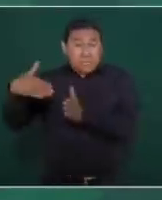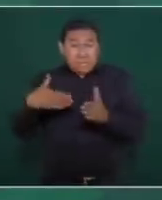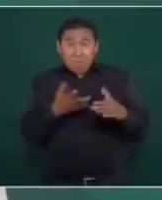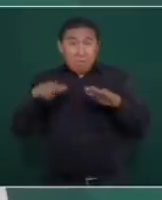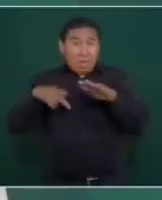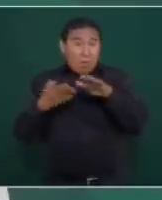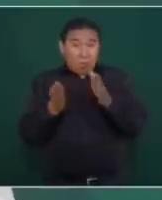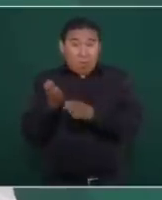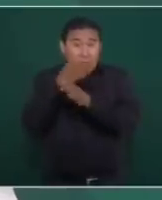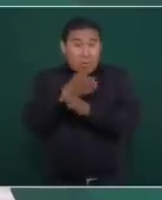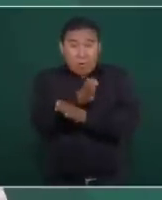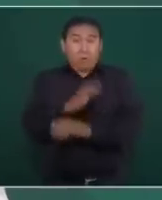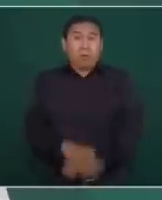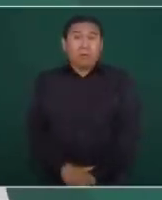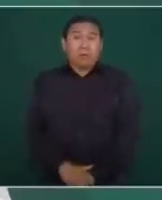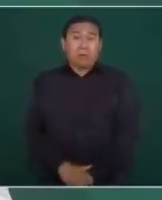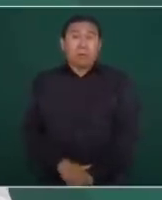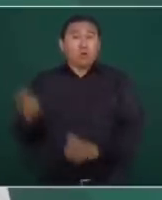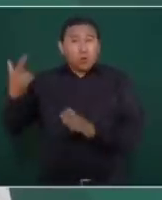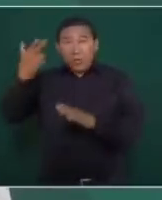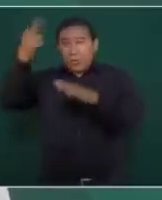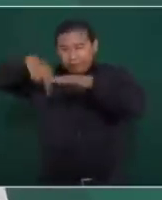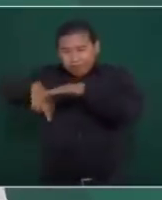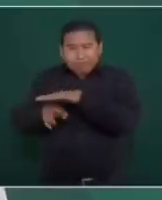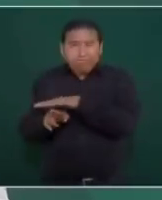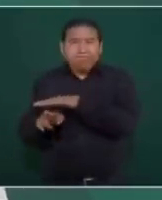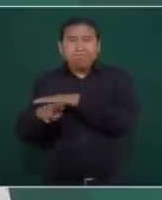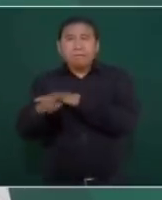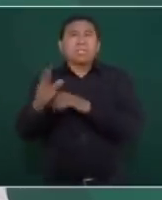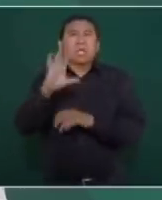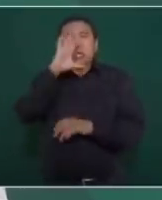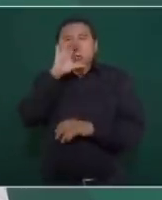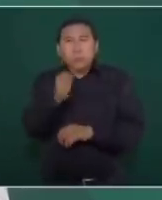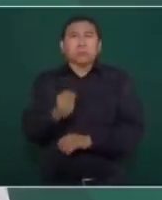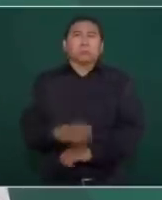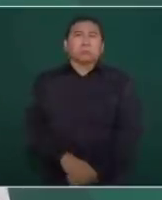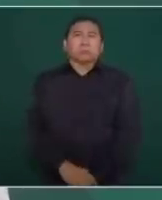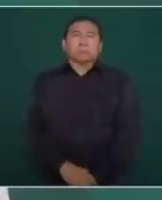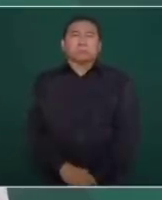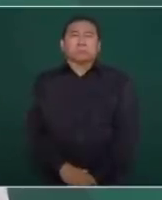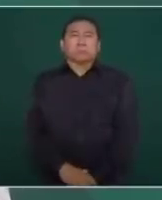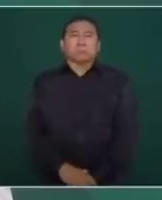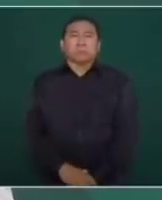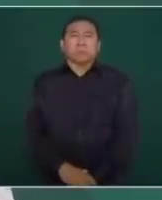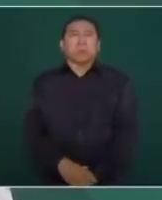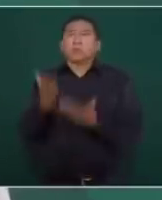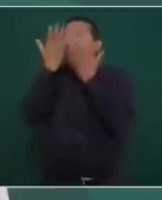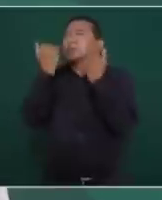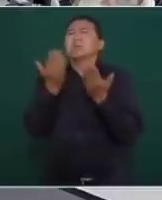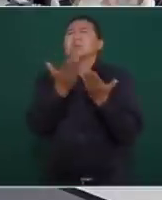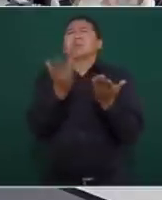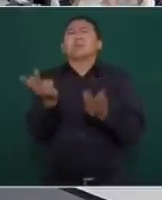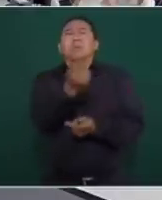para hacer los ríos subterráneos de Xcaret o no lo saben.